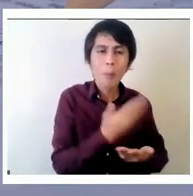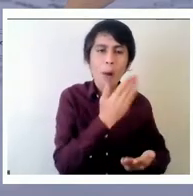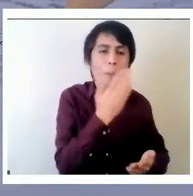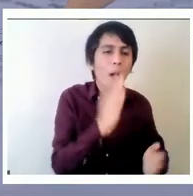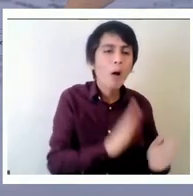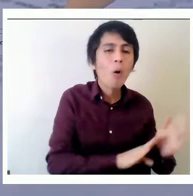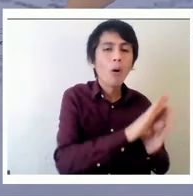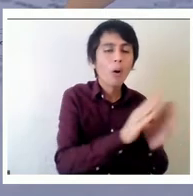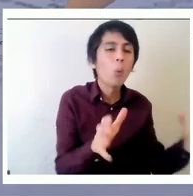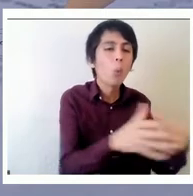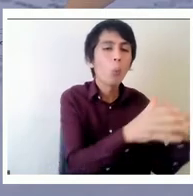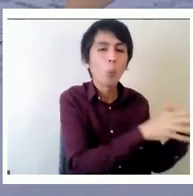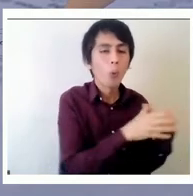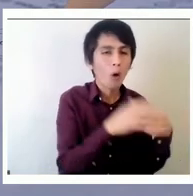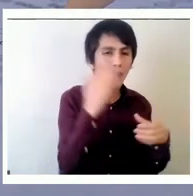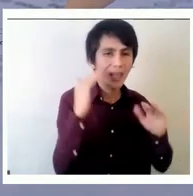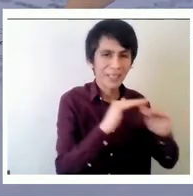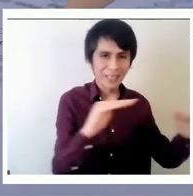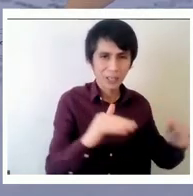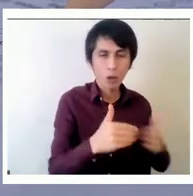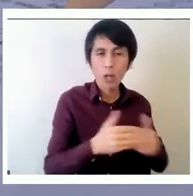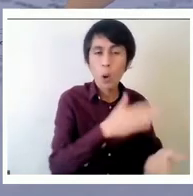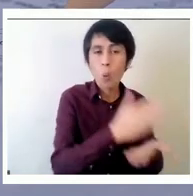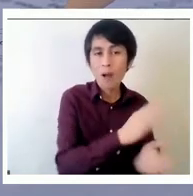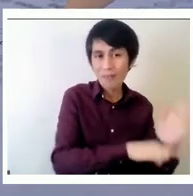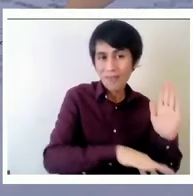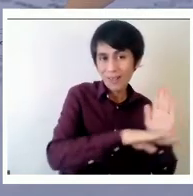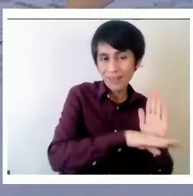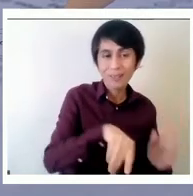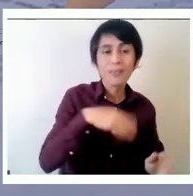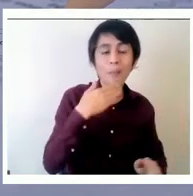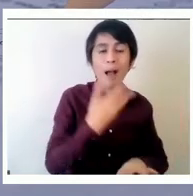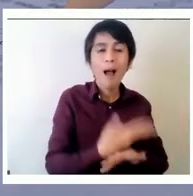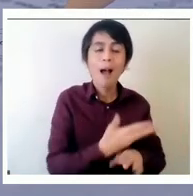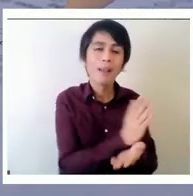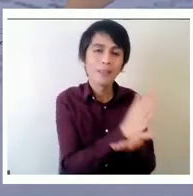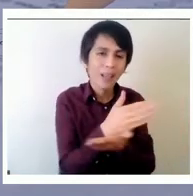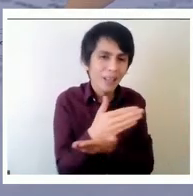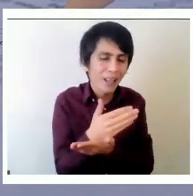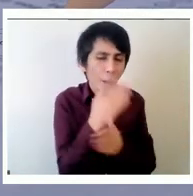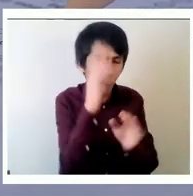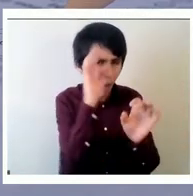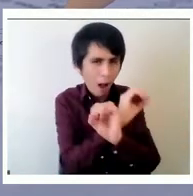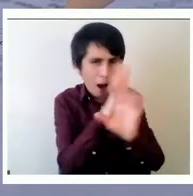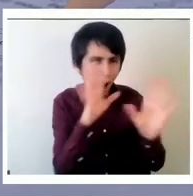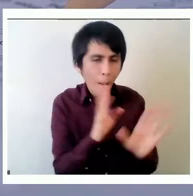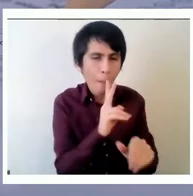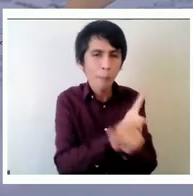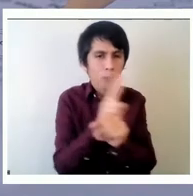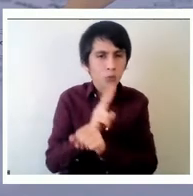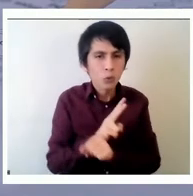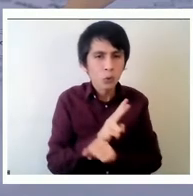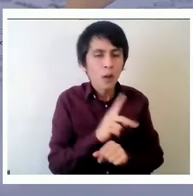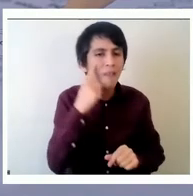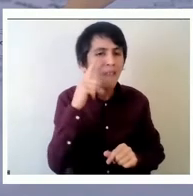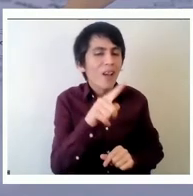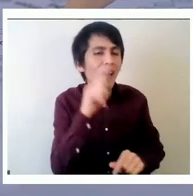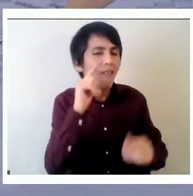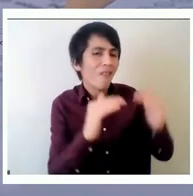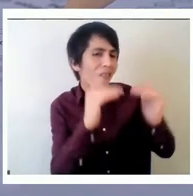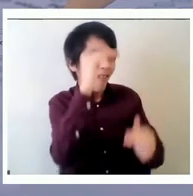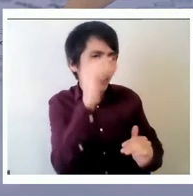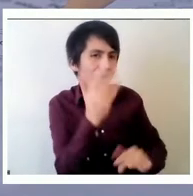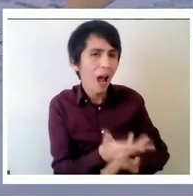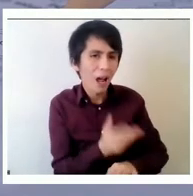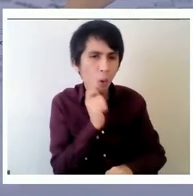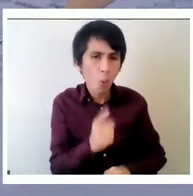también existen posibilidades para que los profesores tengan estrategia más clara para identificar las flechas o los logros y el éxito en